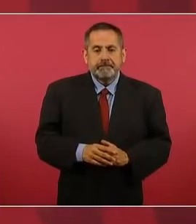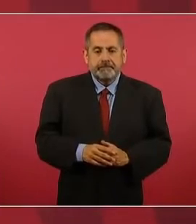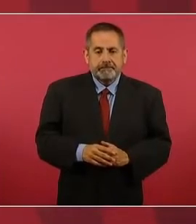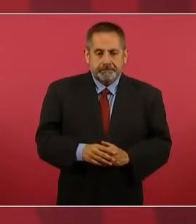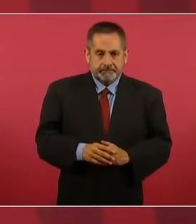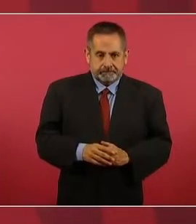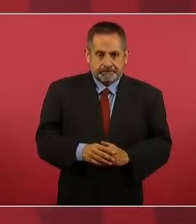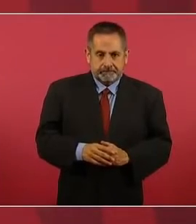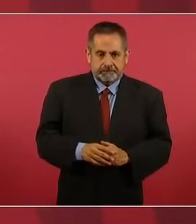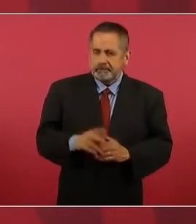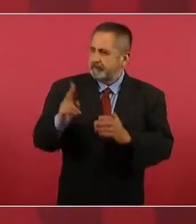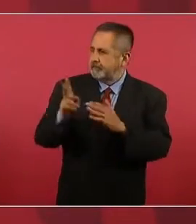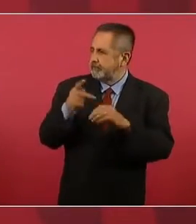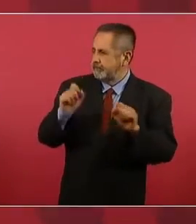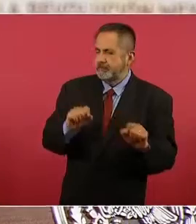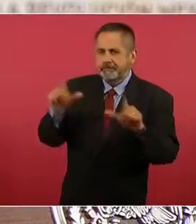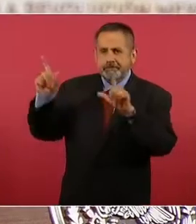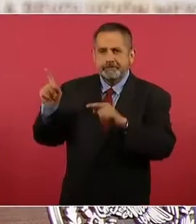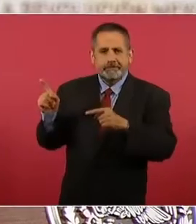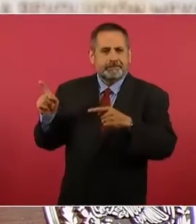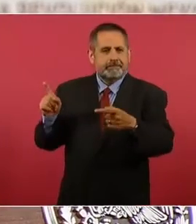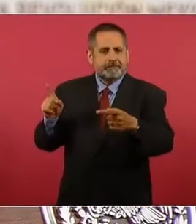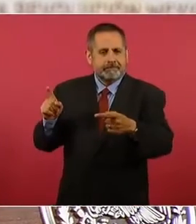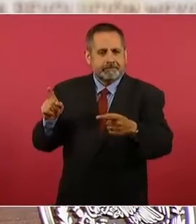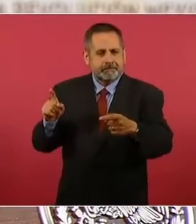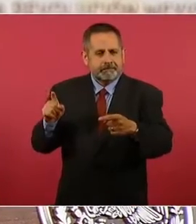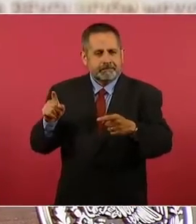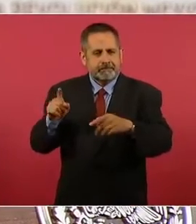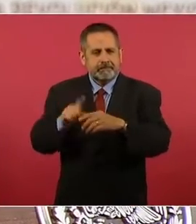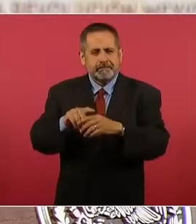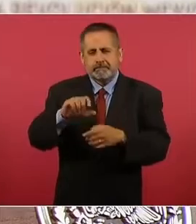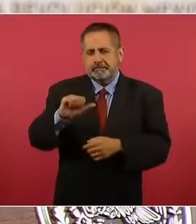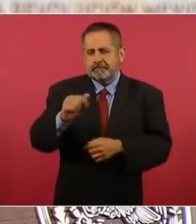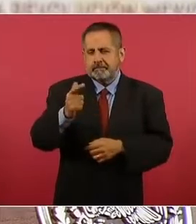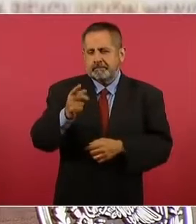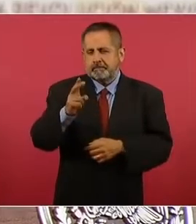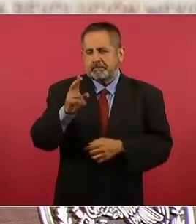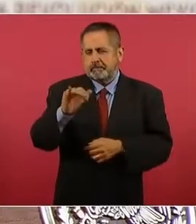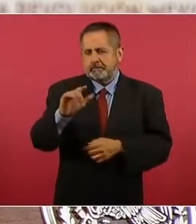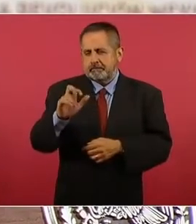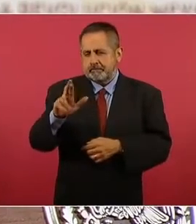¿Por qué no vuelves a poner a Aguilar Camín,